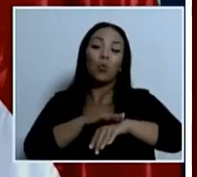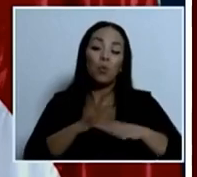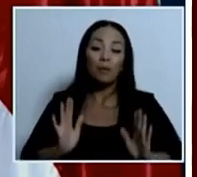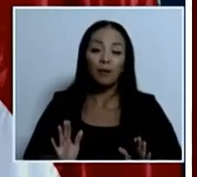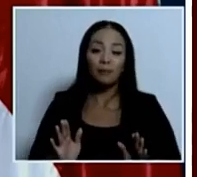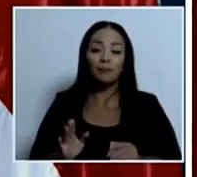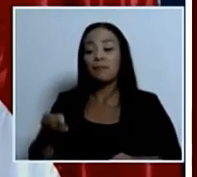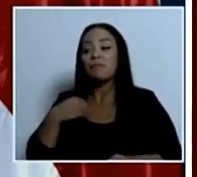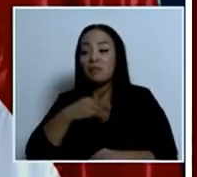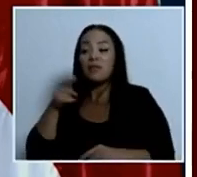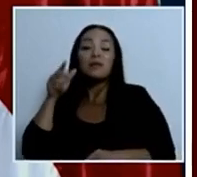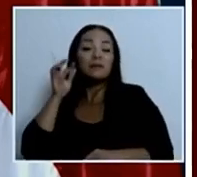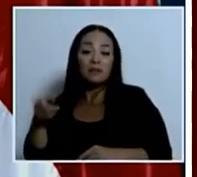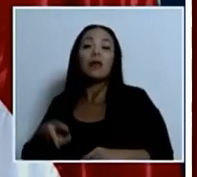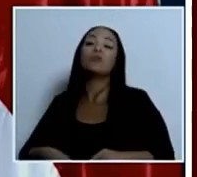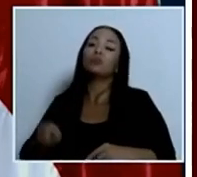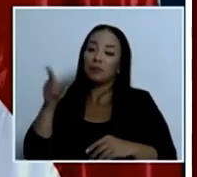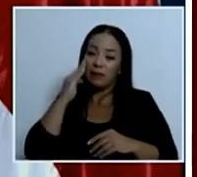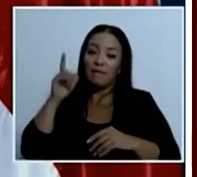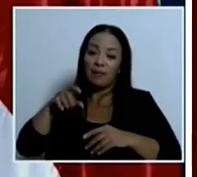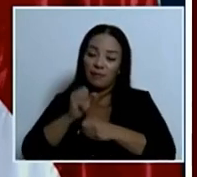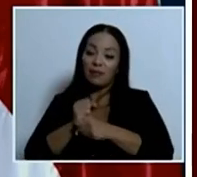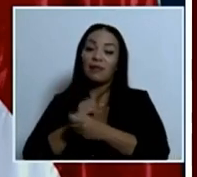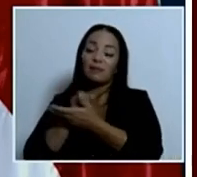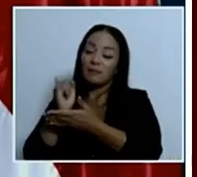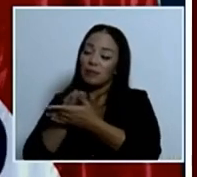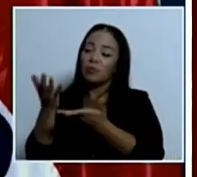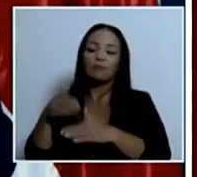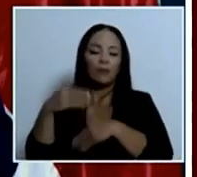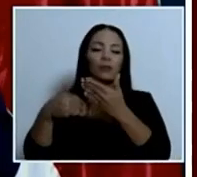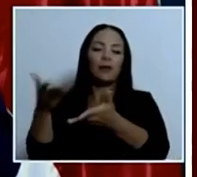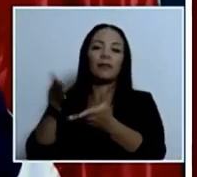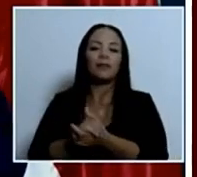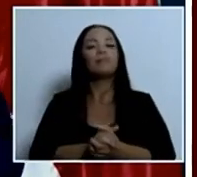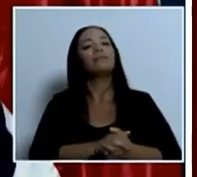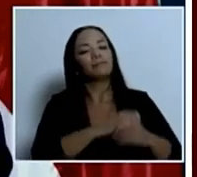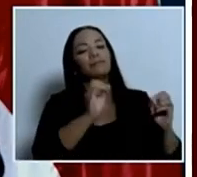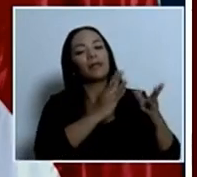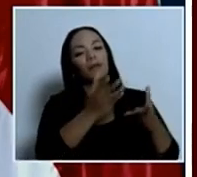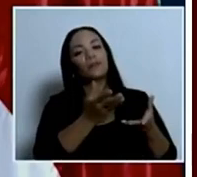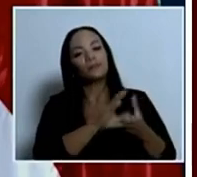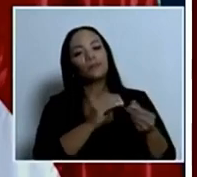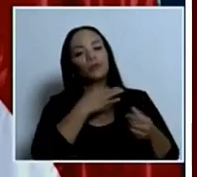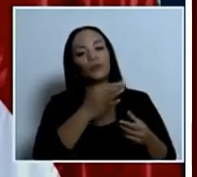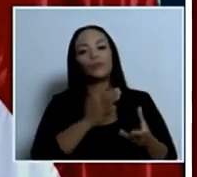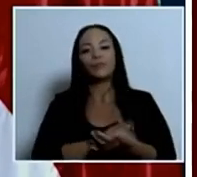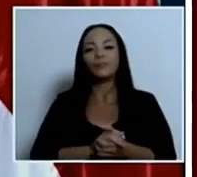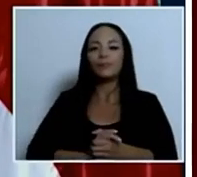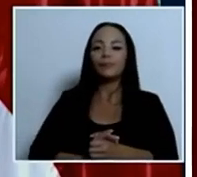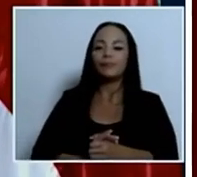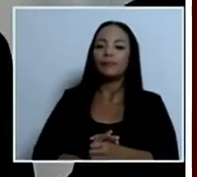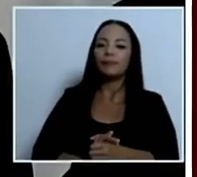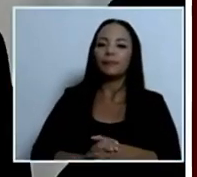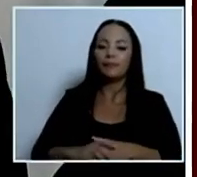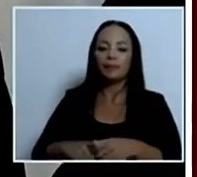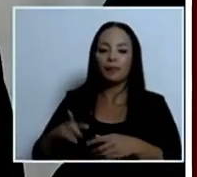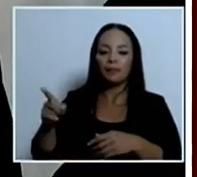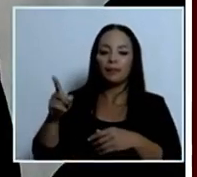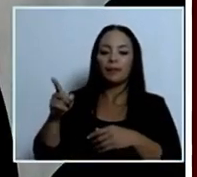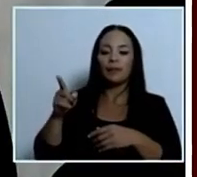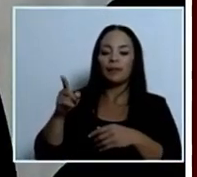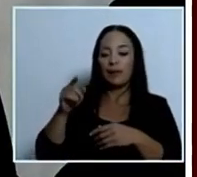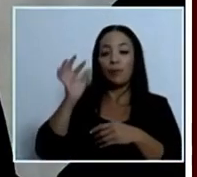que tiene que hacer siga la investigación y vamos pa'lante gracias cuenten con eso buenas tardes doña Gloriana nada más una consulta